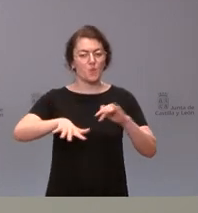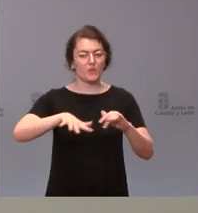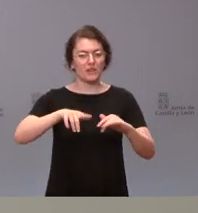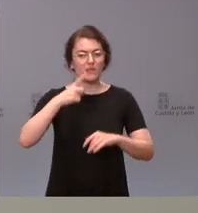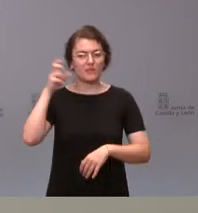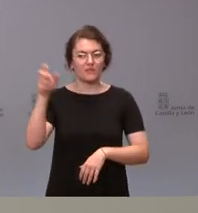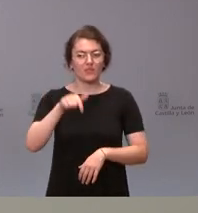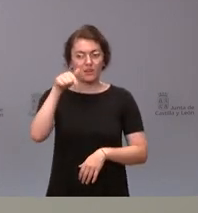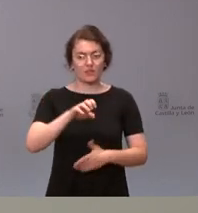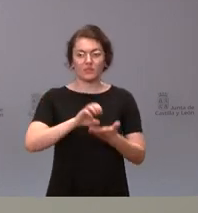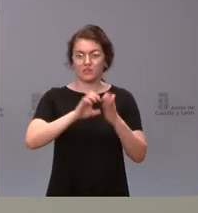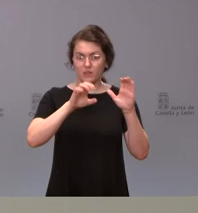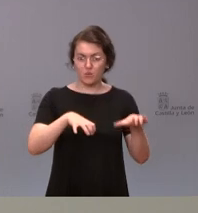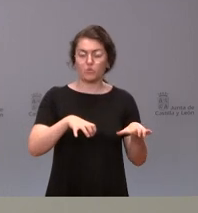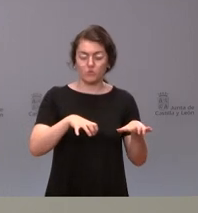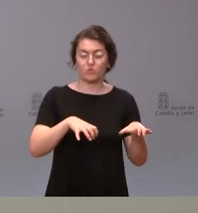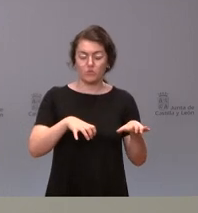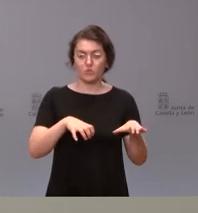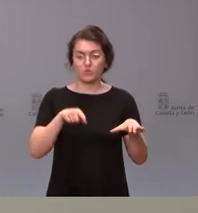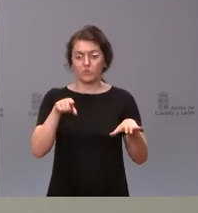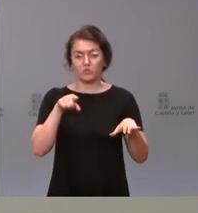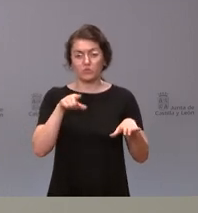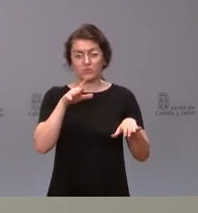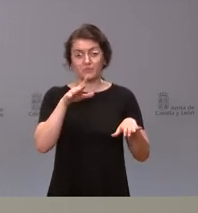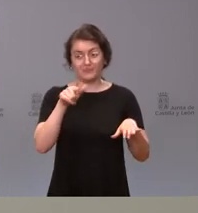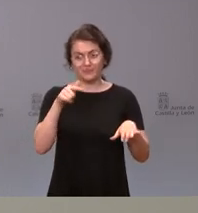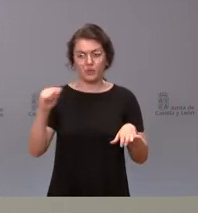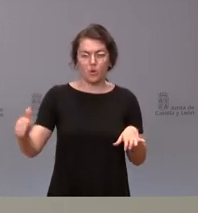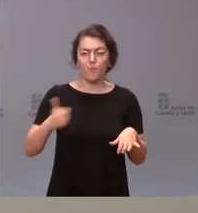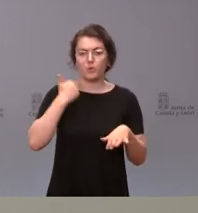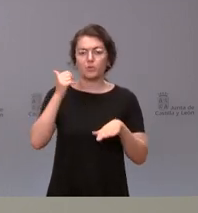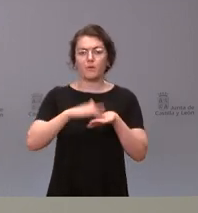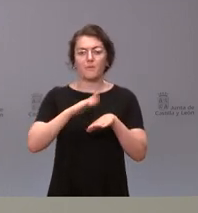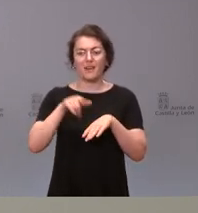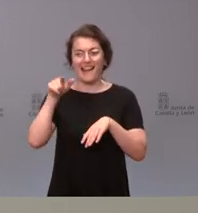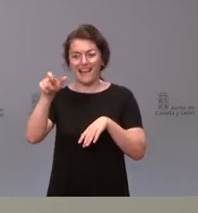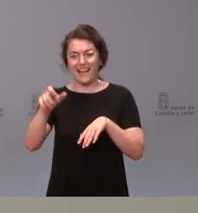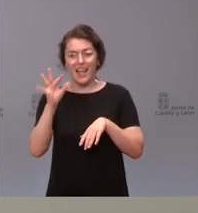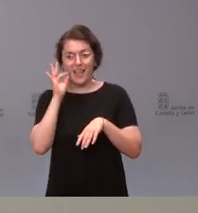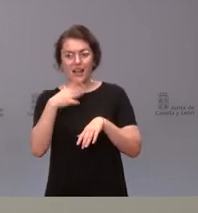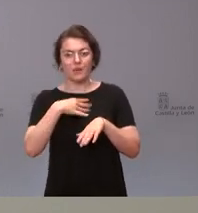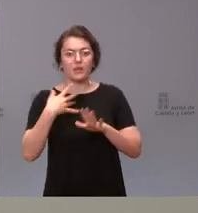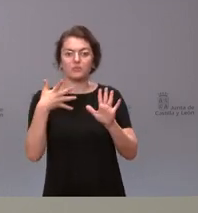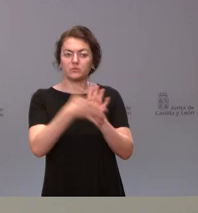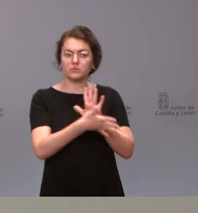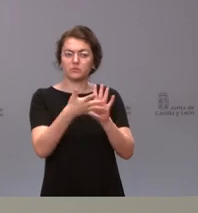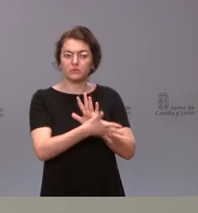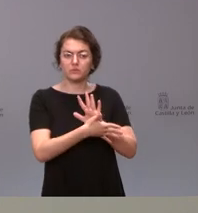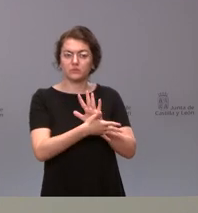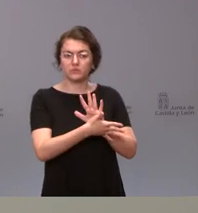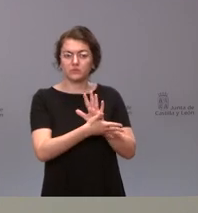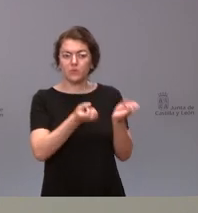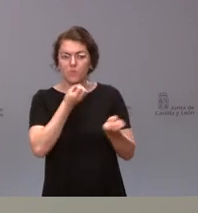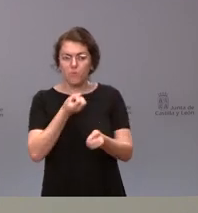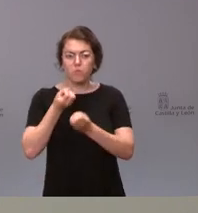a nuestra comunidad autónoma y será una buena oportunidad también para que ella se pueda explicar y para que ella nos